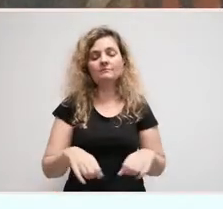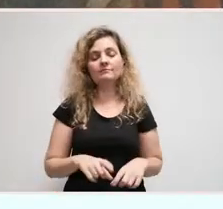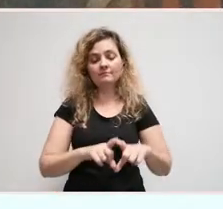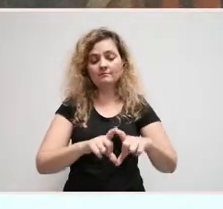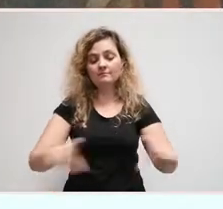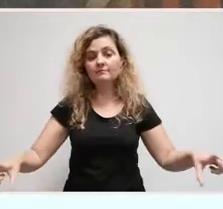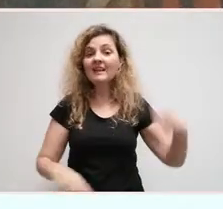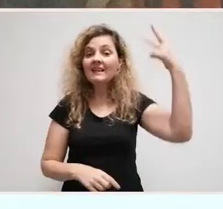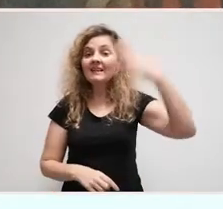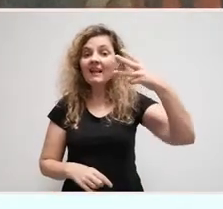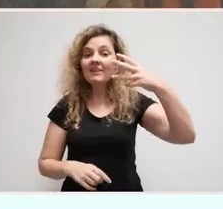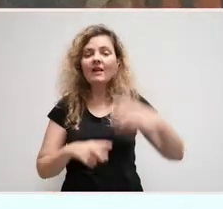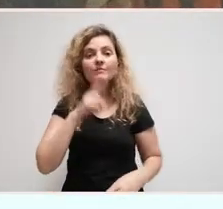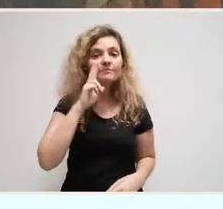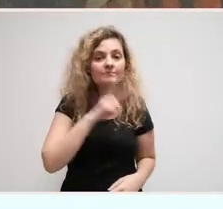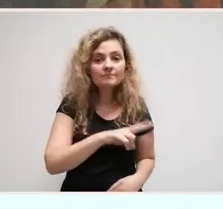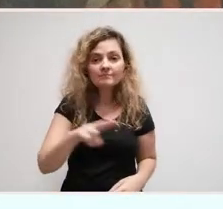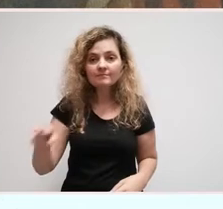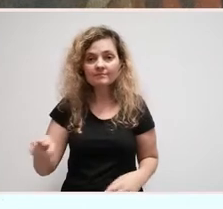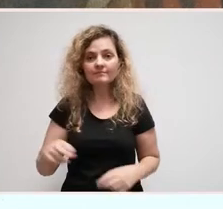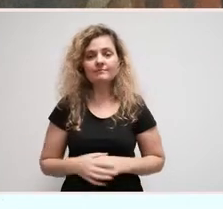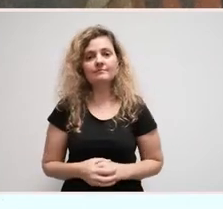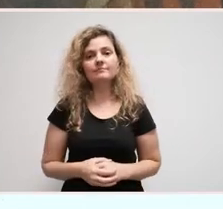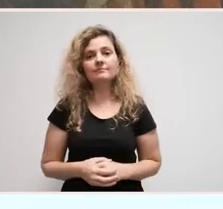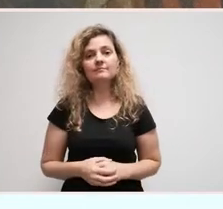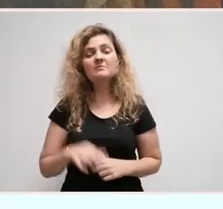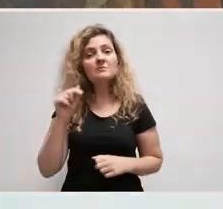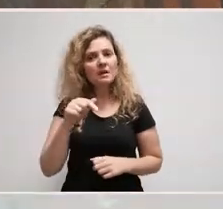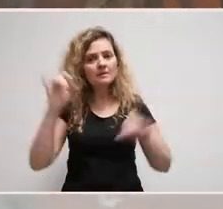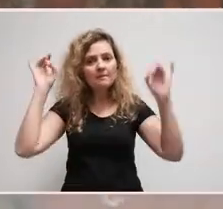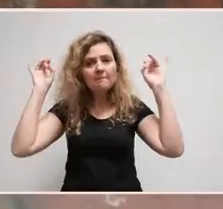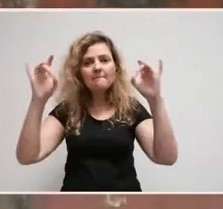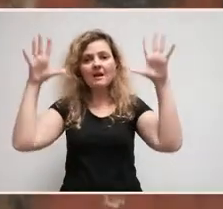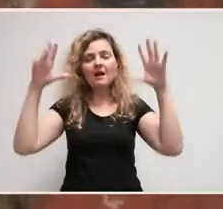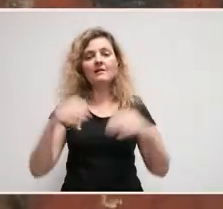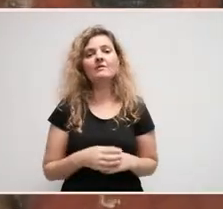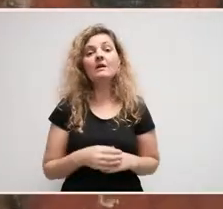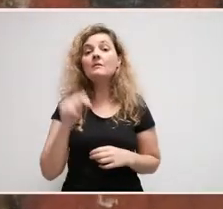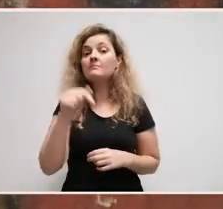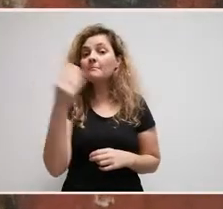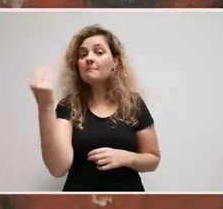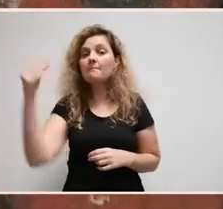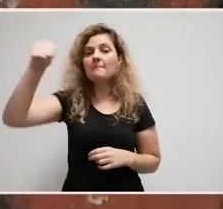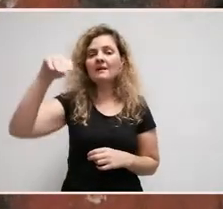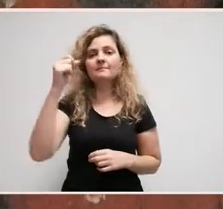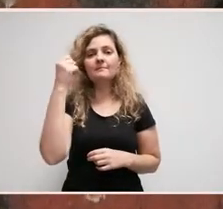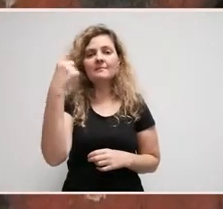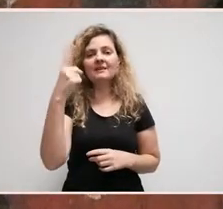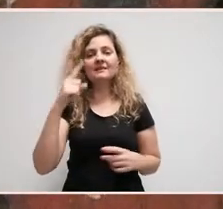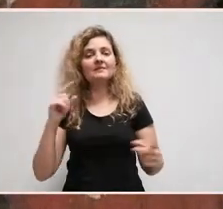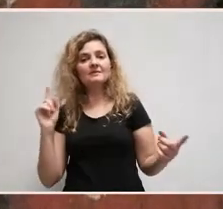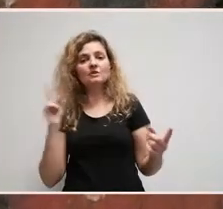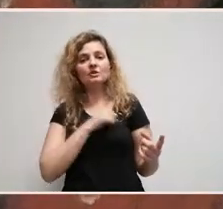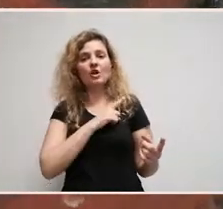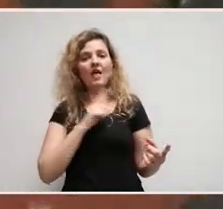representado no terceiro registro. E ante este milagre, mil soldados máis converteronse